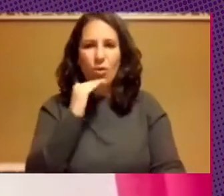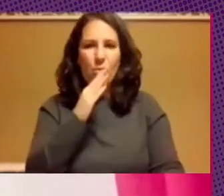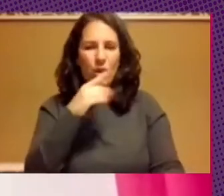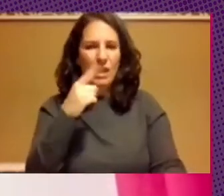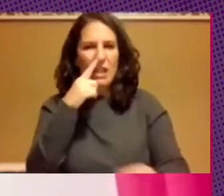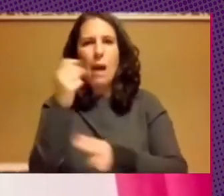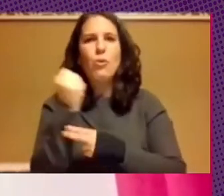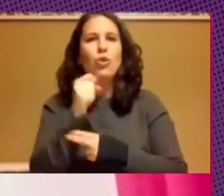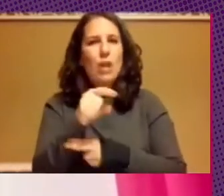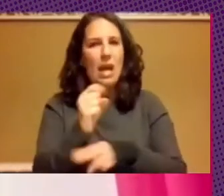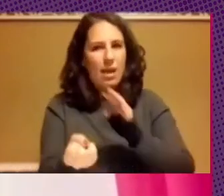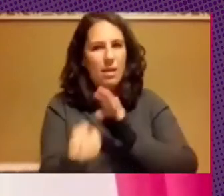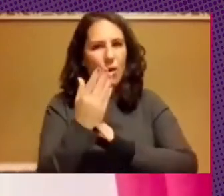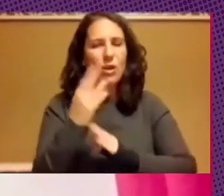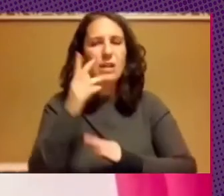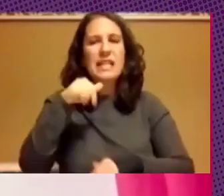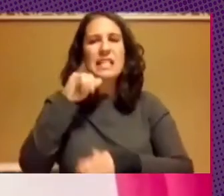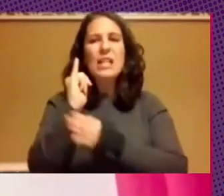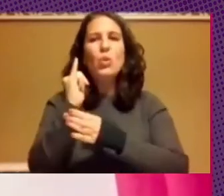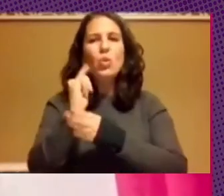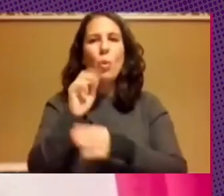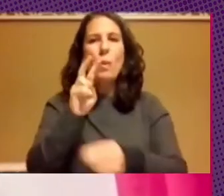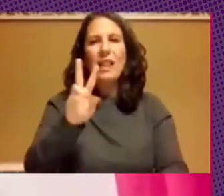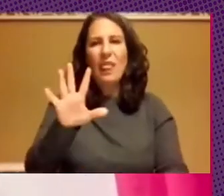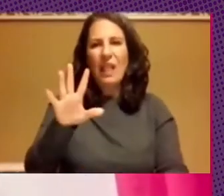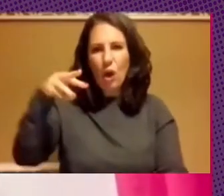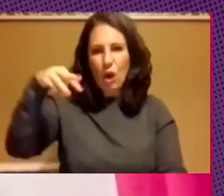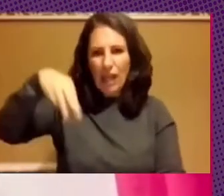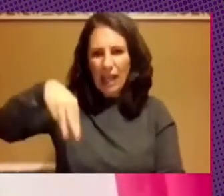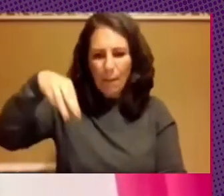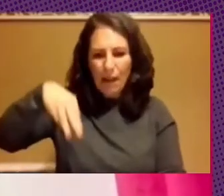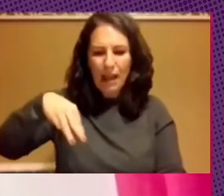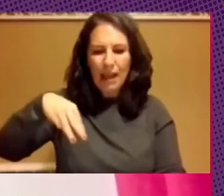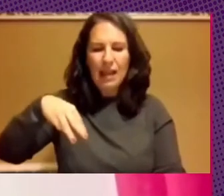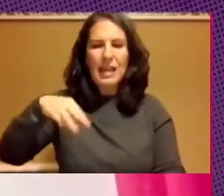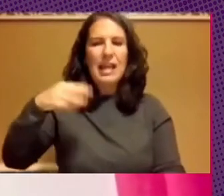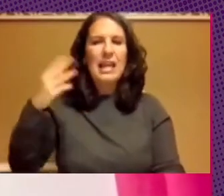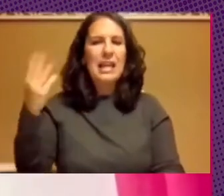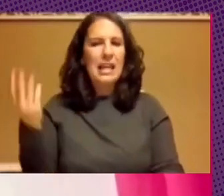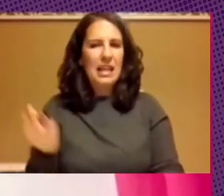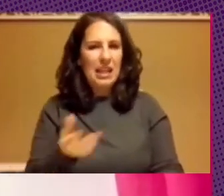esto del Instituto 25M y los que están